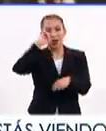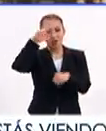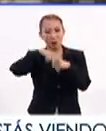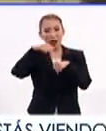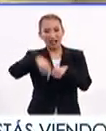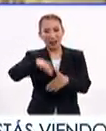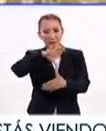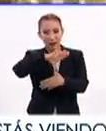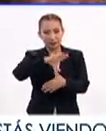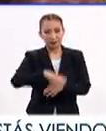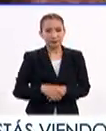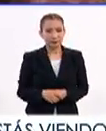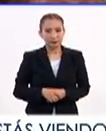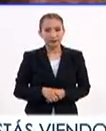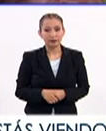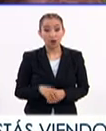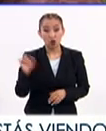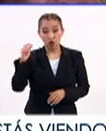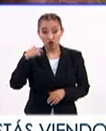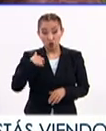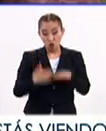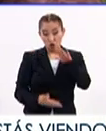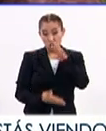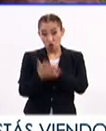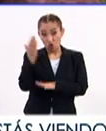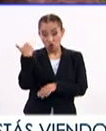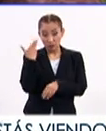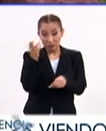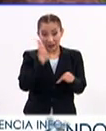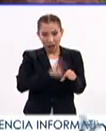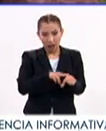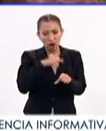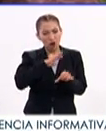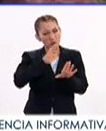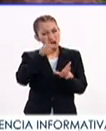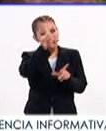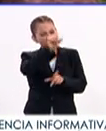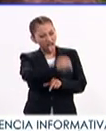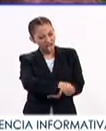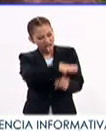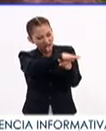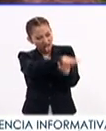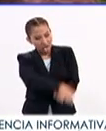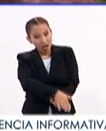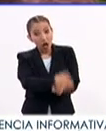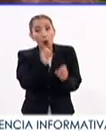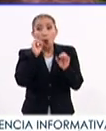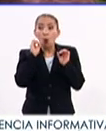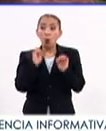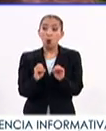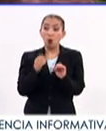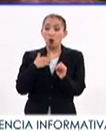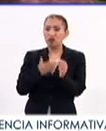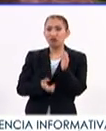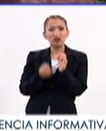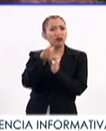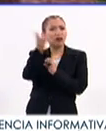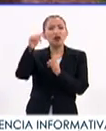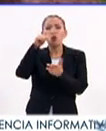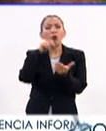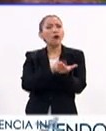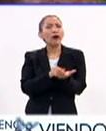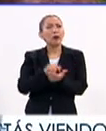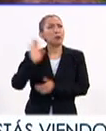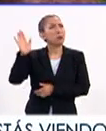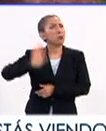europeos a América. Cuando ibas a un hospital, como que te pisoteaban, o ibas en cualquier lugar,